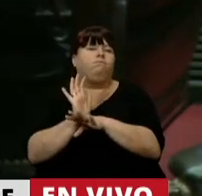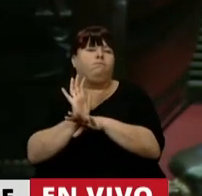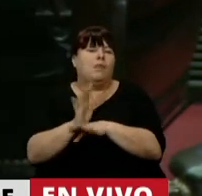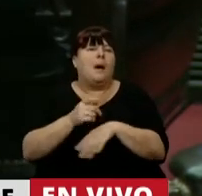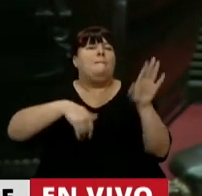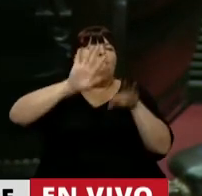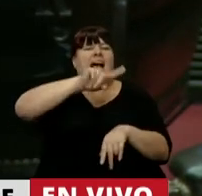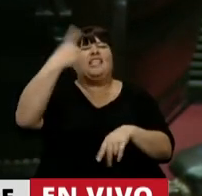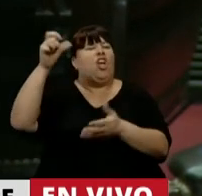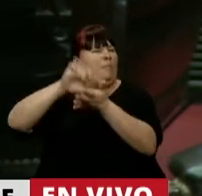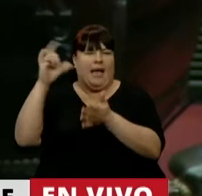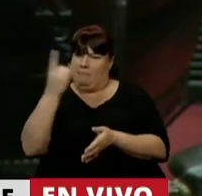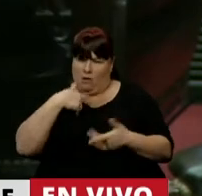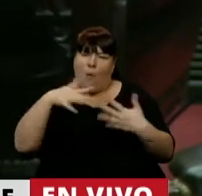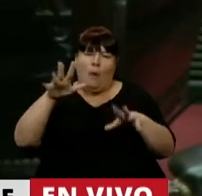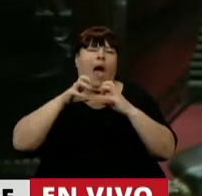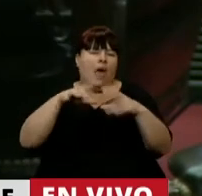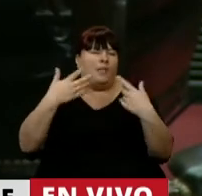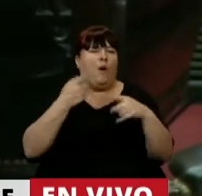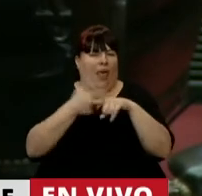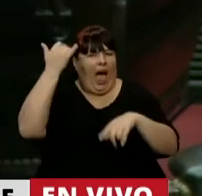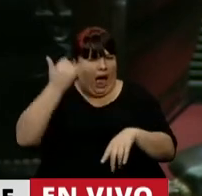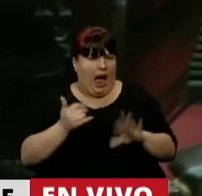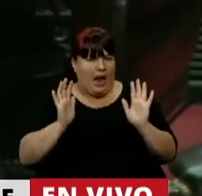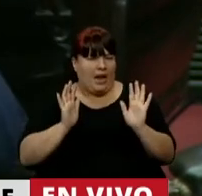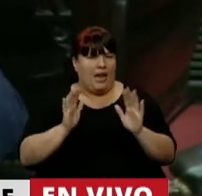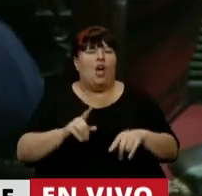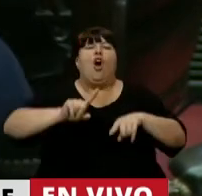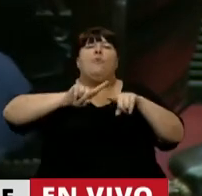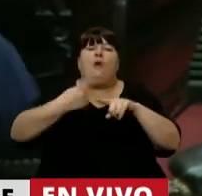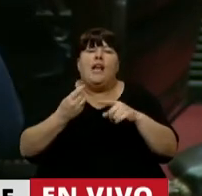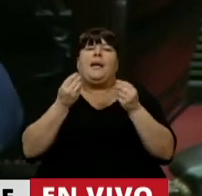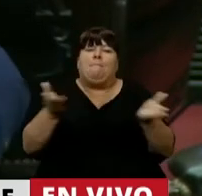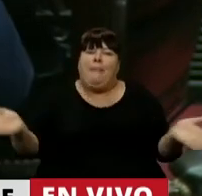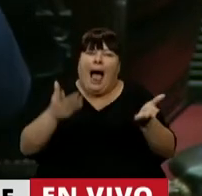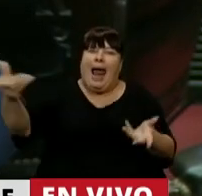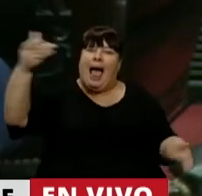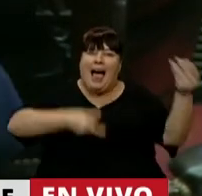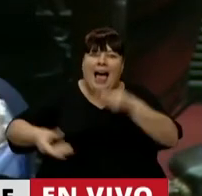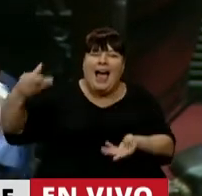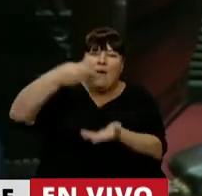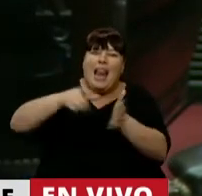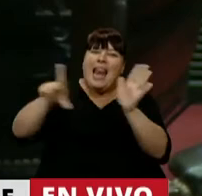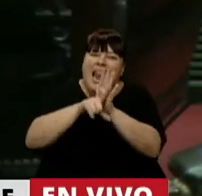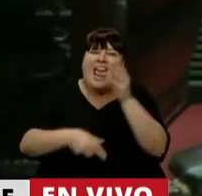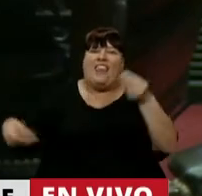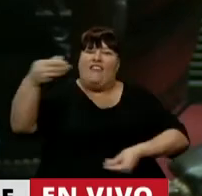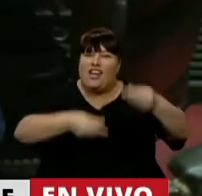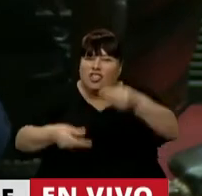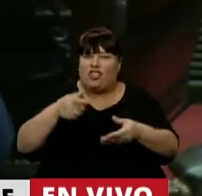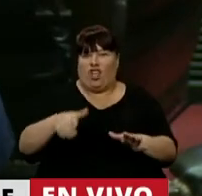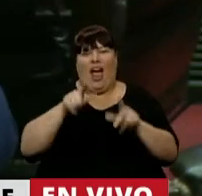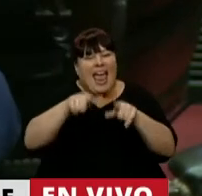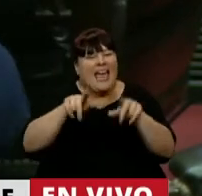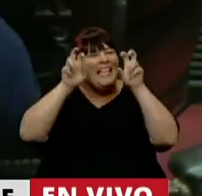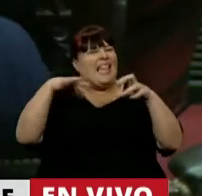mucho más que otro país, eso lo podríamos discutir en otro momento. Una política que aliente las inversiones, una ley de inversiones, es